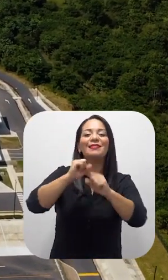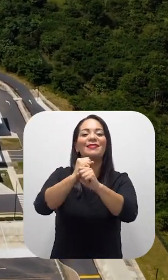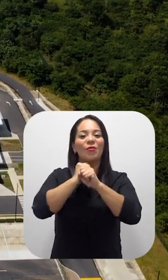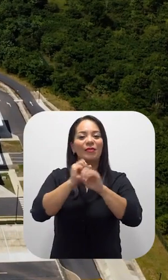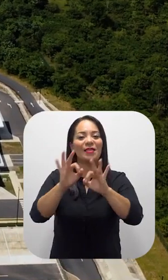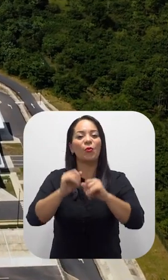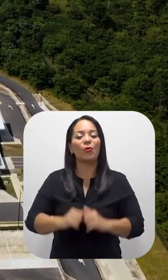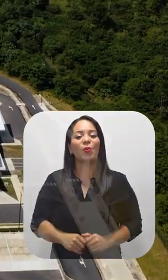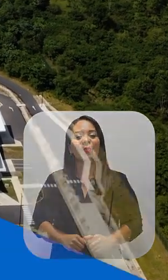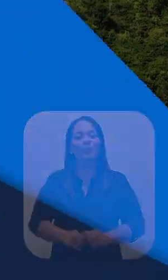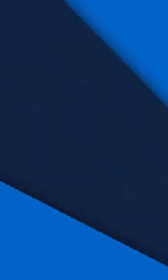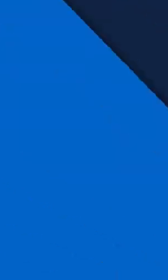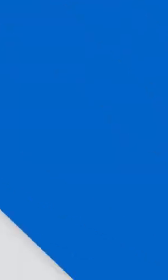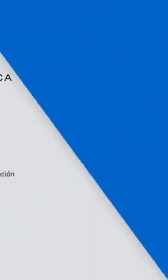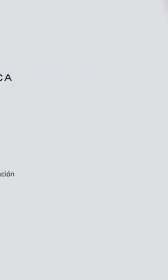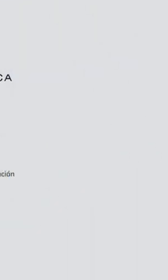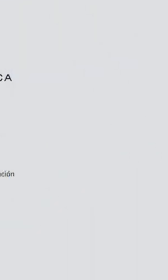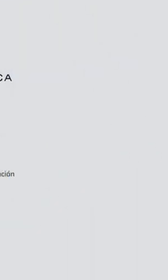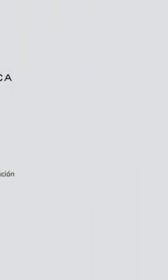digitalizado y seguro.